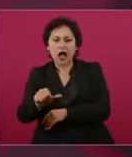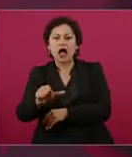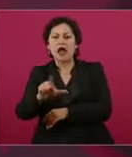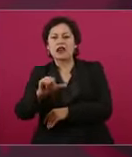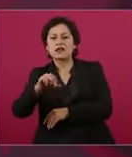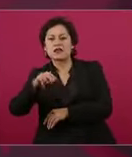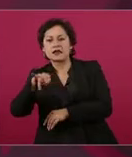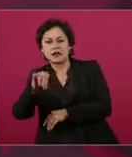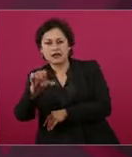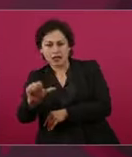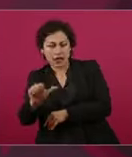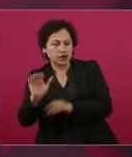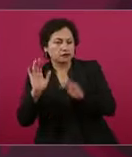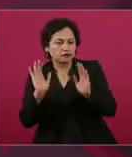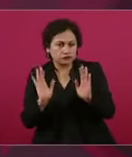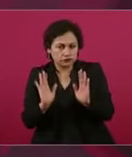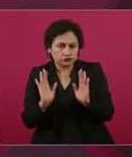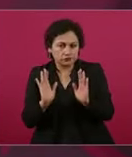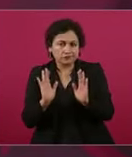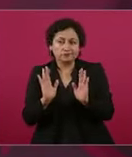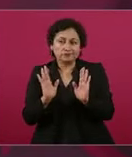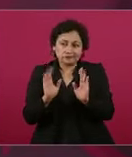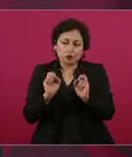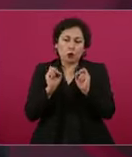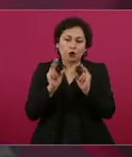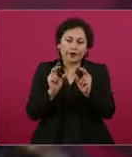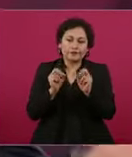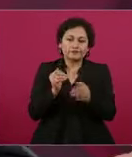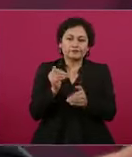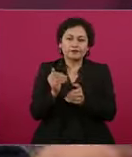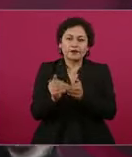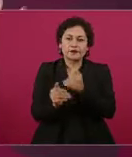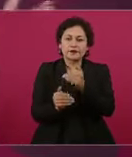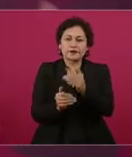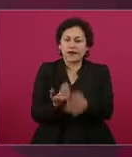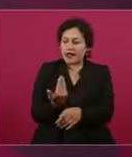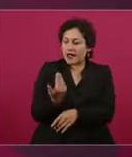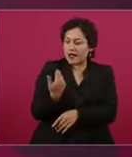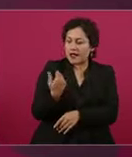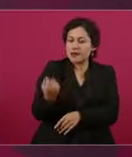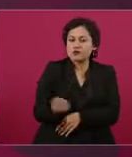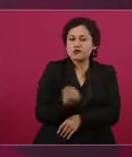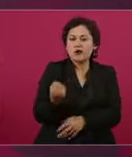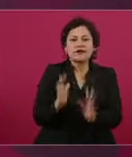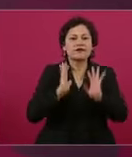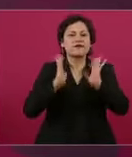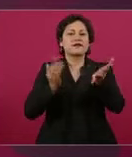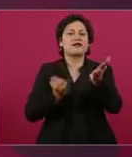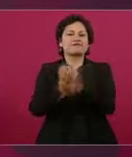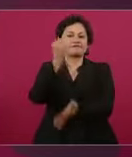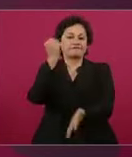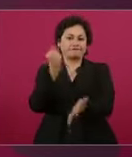logró hace unos días a finales de la